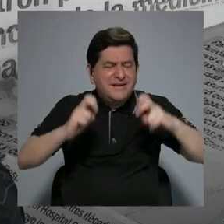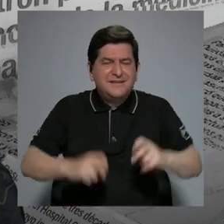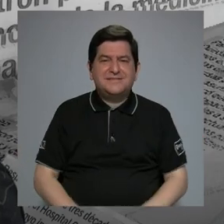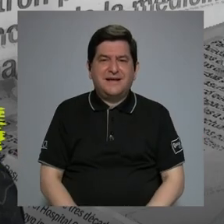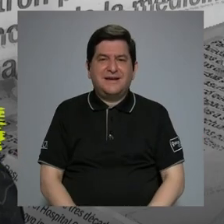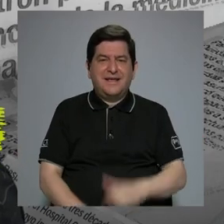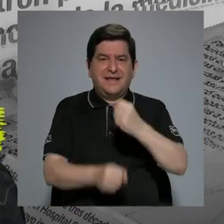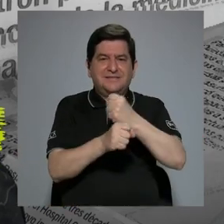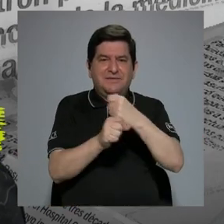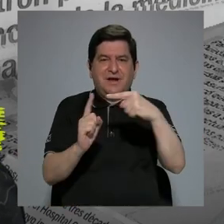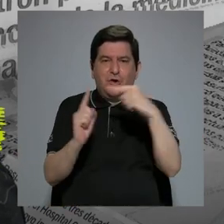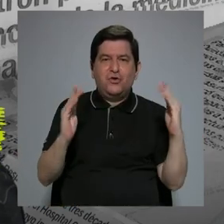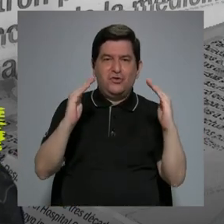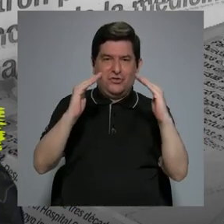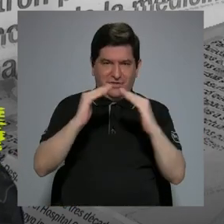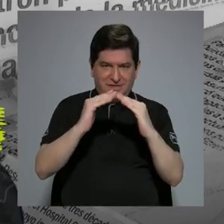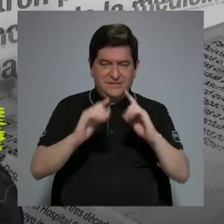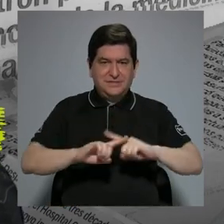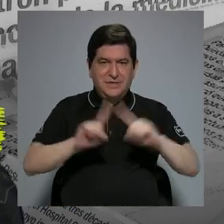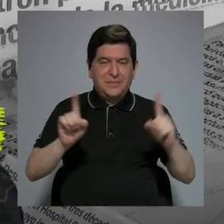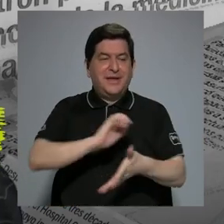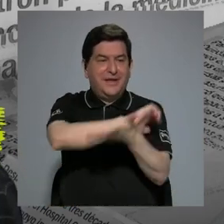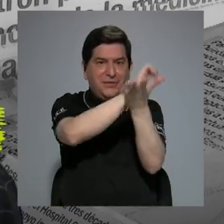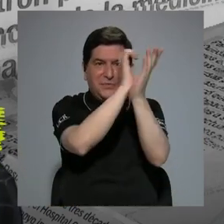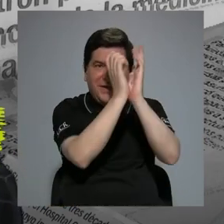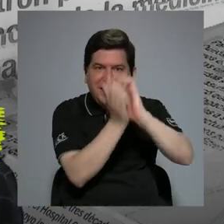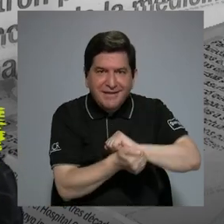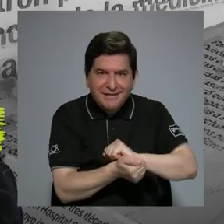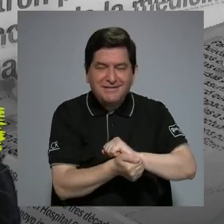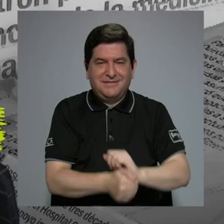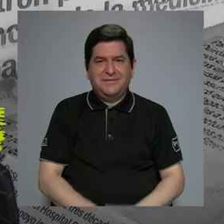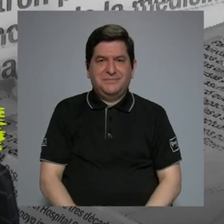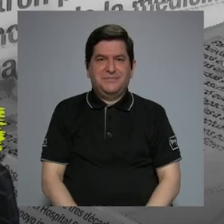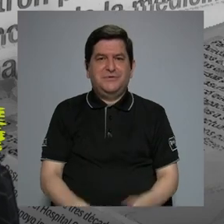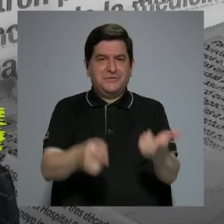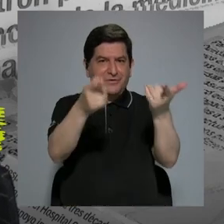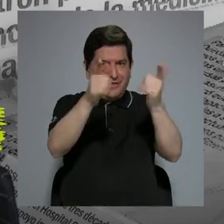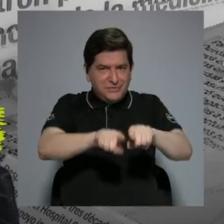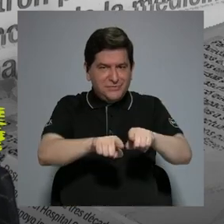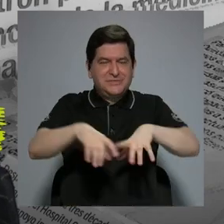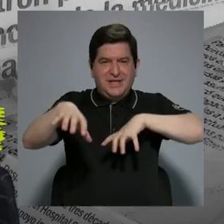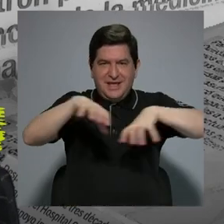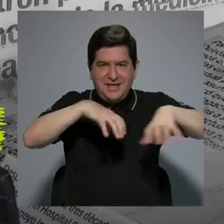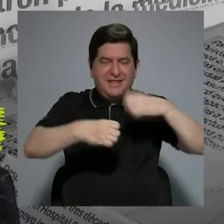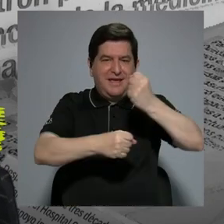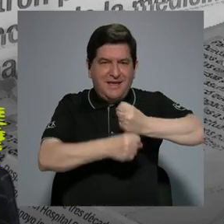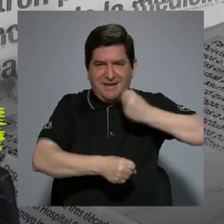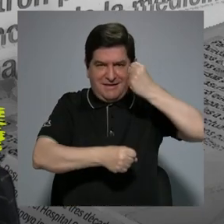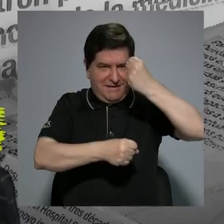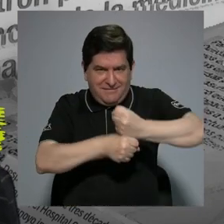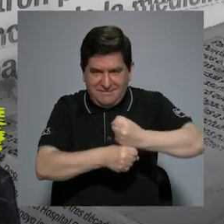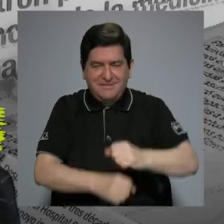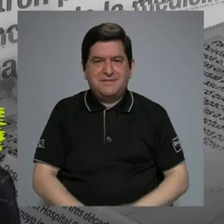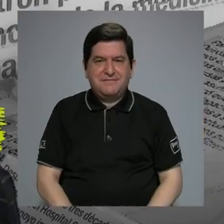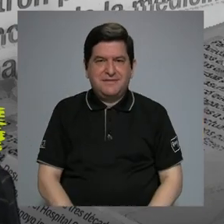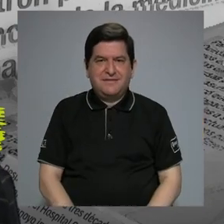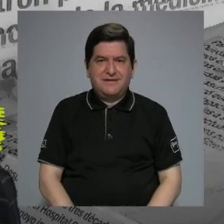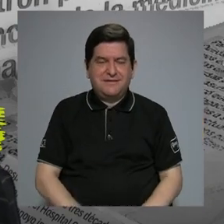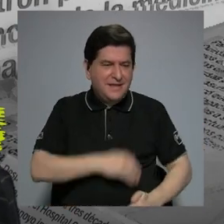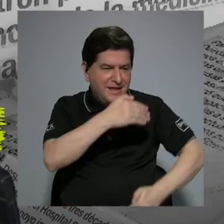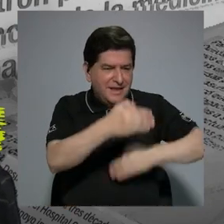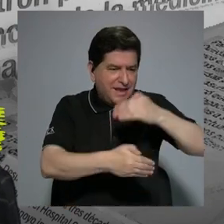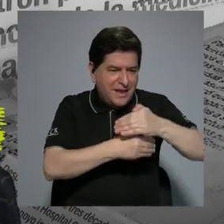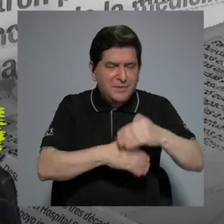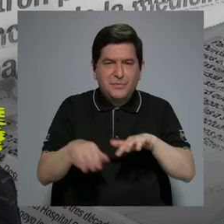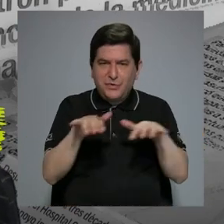del teletrabajo, pero también de la transformación de la actividad laboral, de la transformación